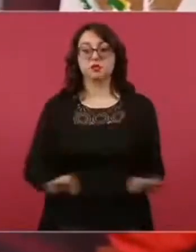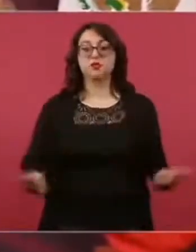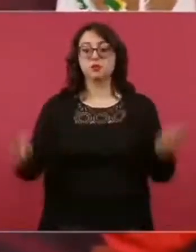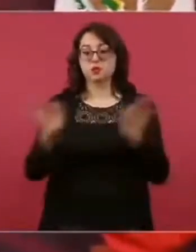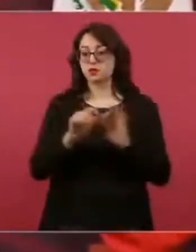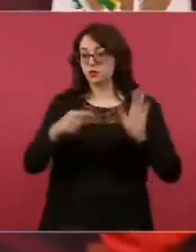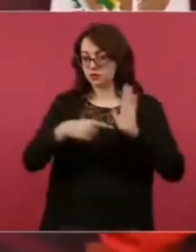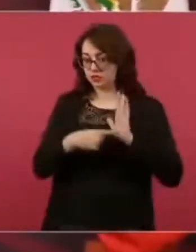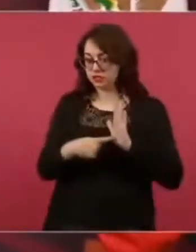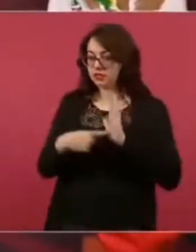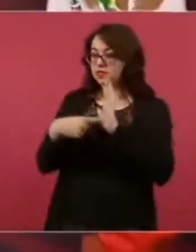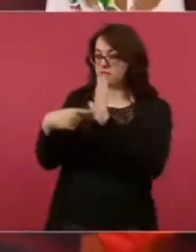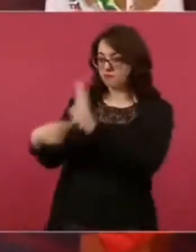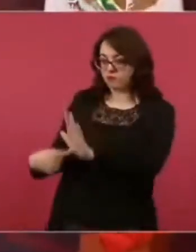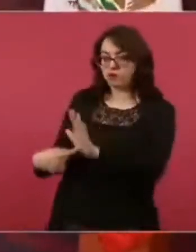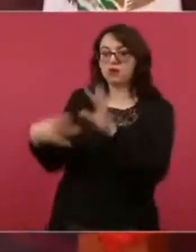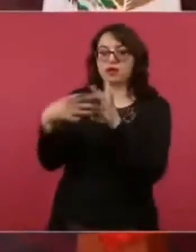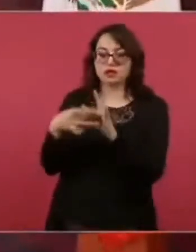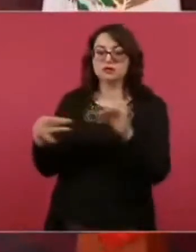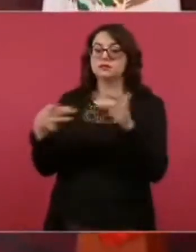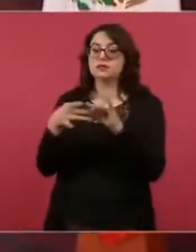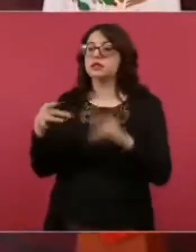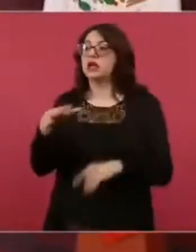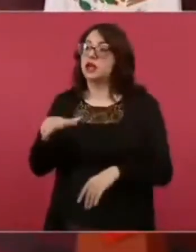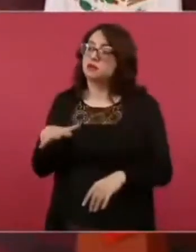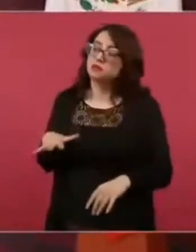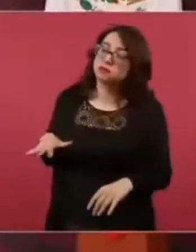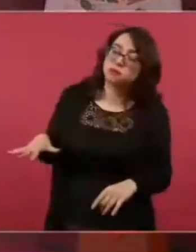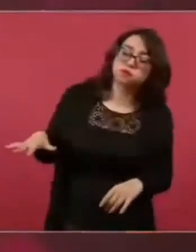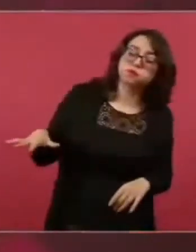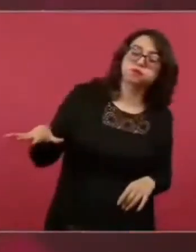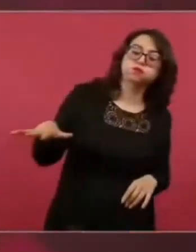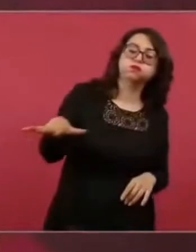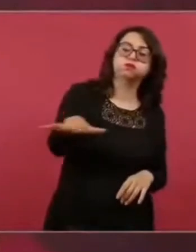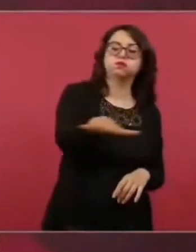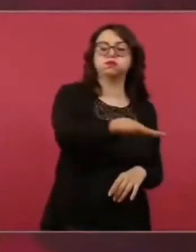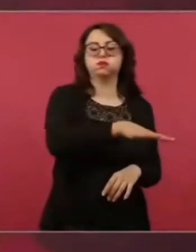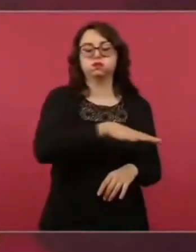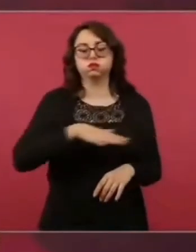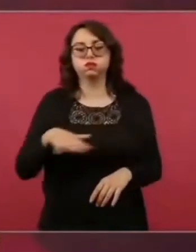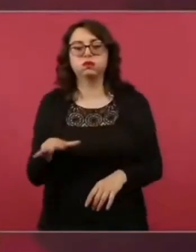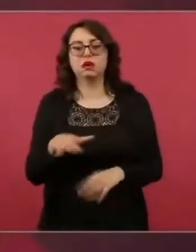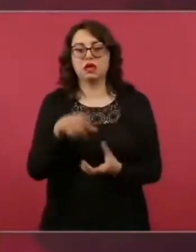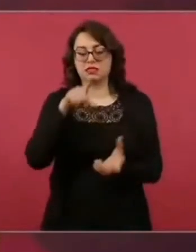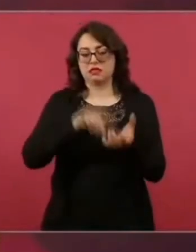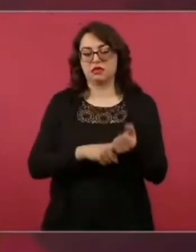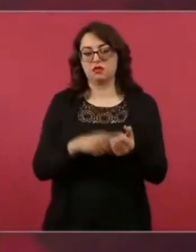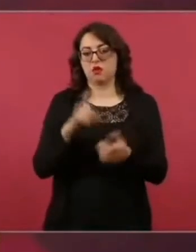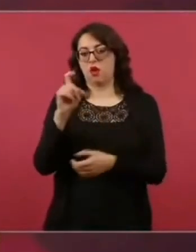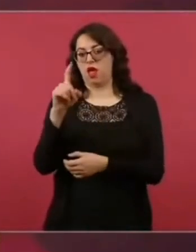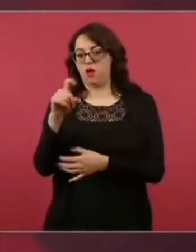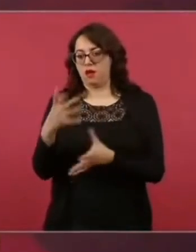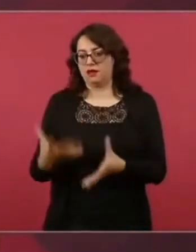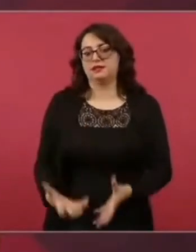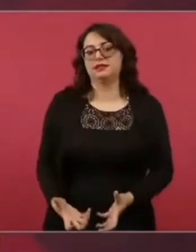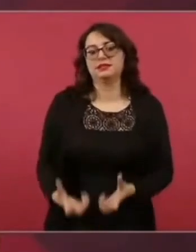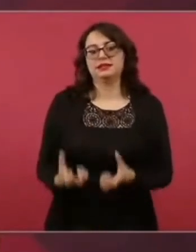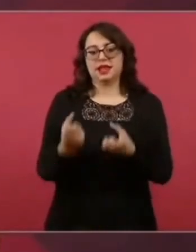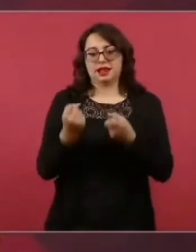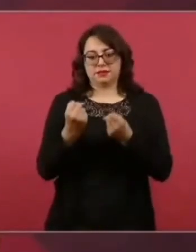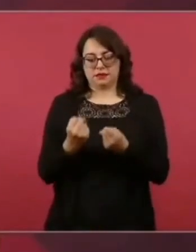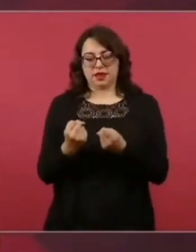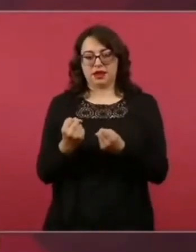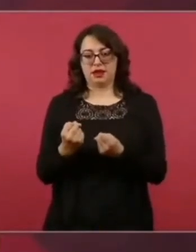esa extensión de terrenos de humedales en